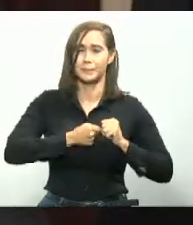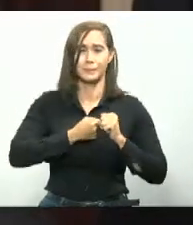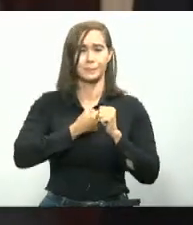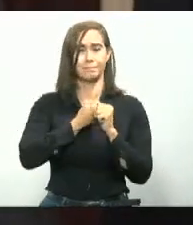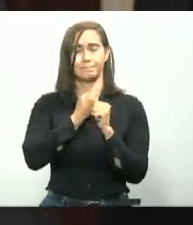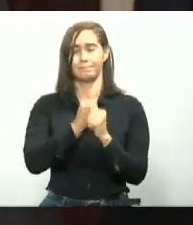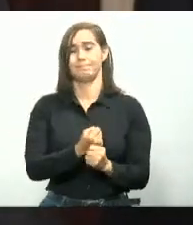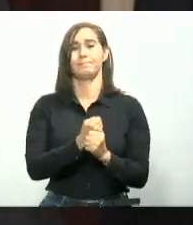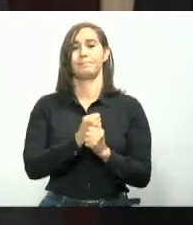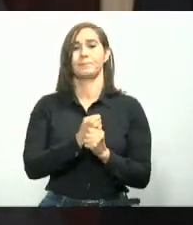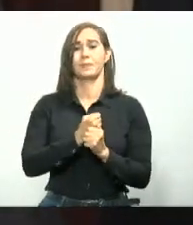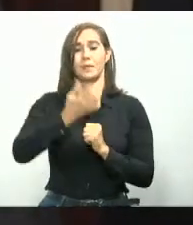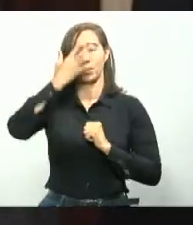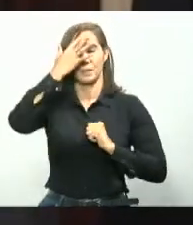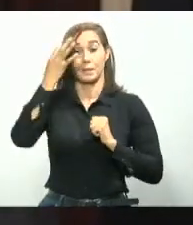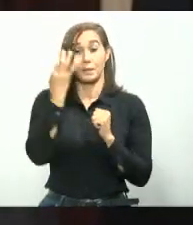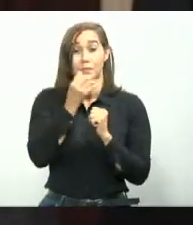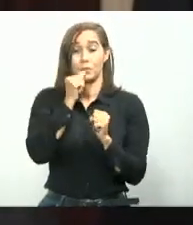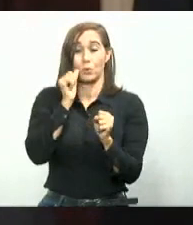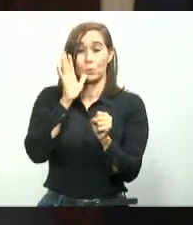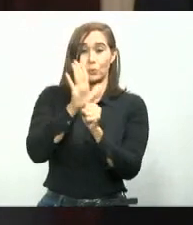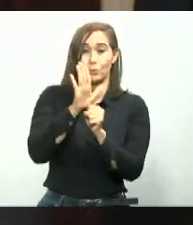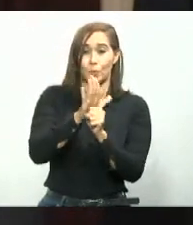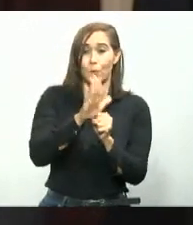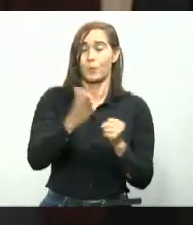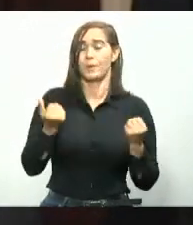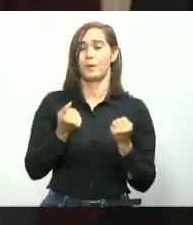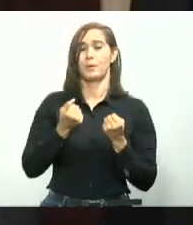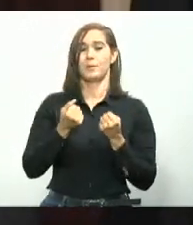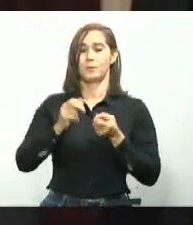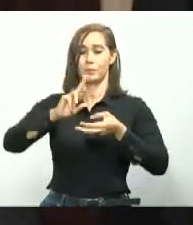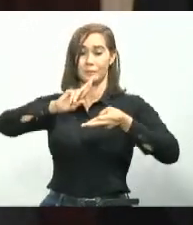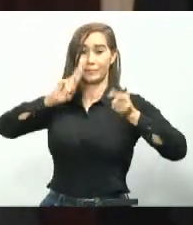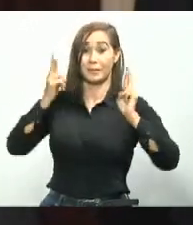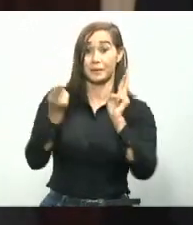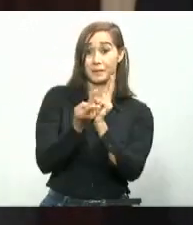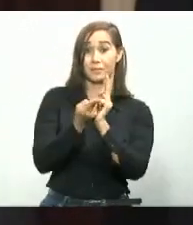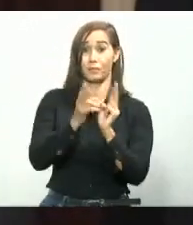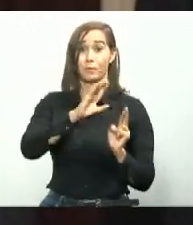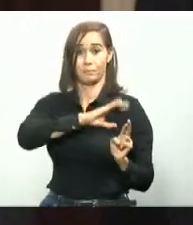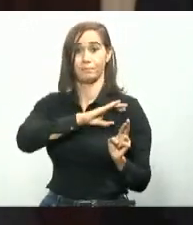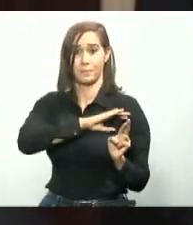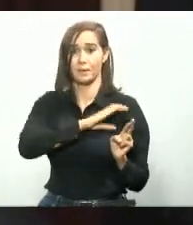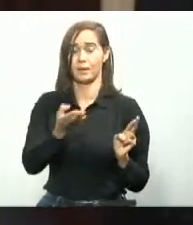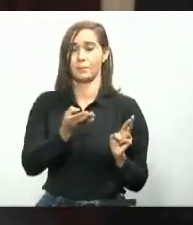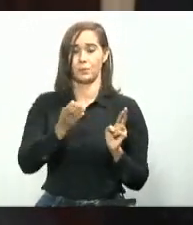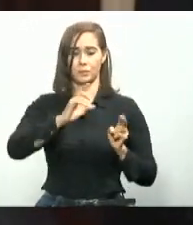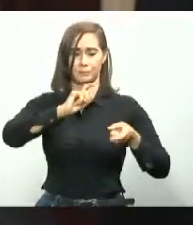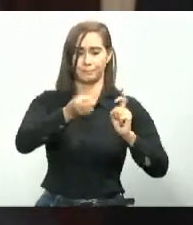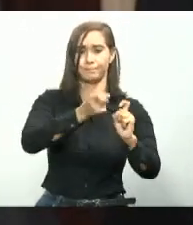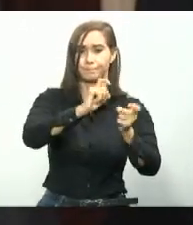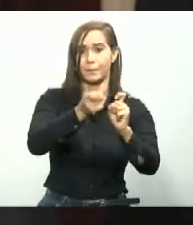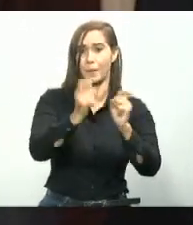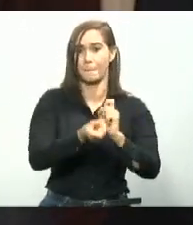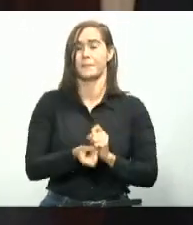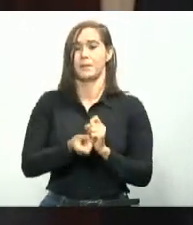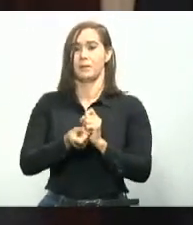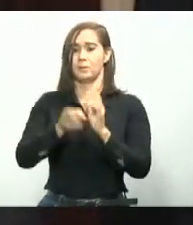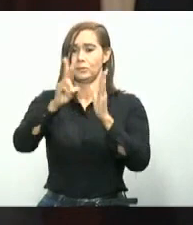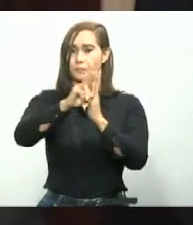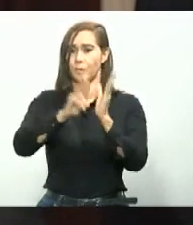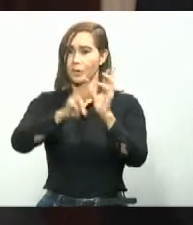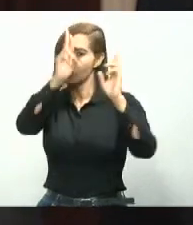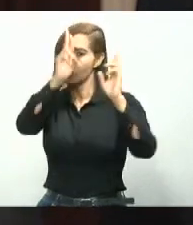Mi compromiso irrenunciable de una reforma policial que sea integral, que se rija por protocolos